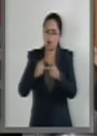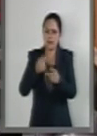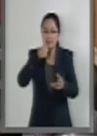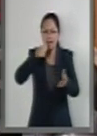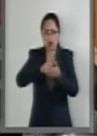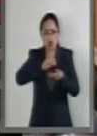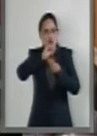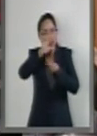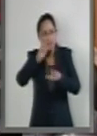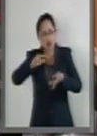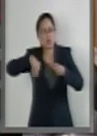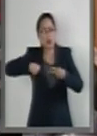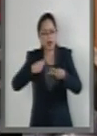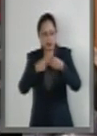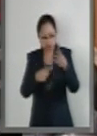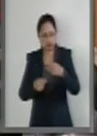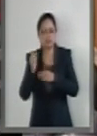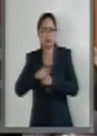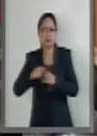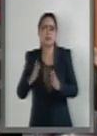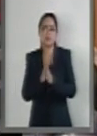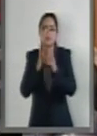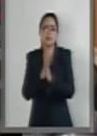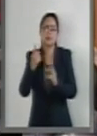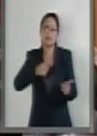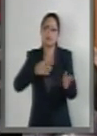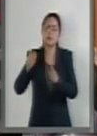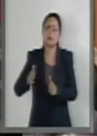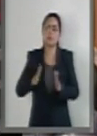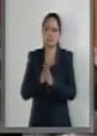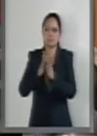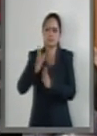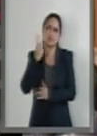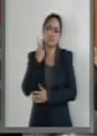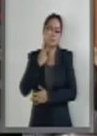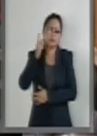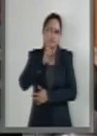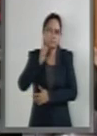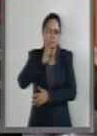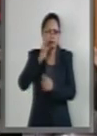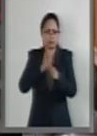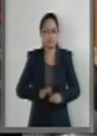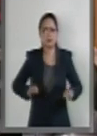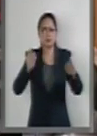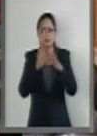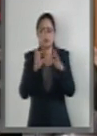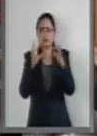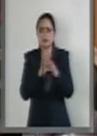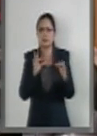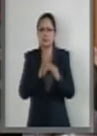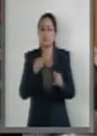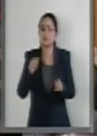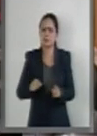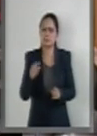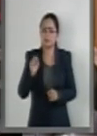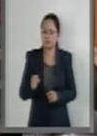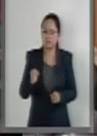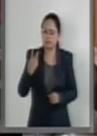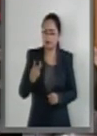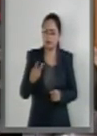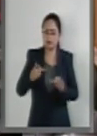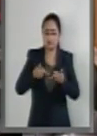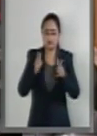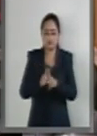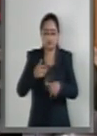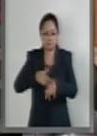almacenamiento. Respecto de la participación política de la mujer, podemos resaltar como un hecho histórico que en la sesenta y tres legislatura